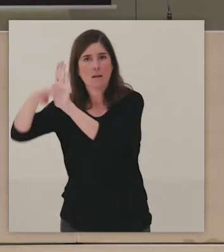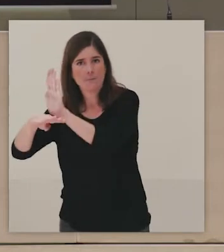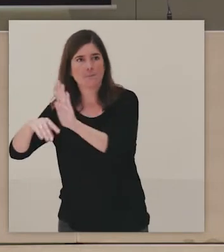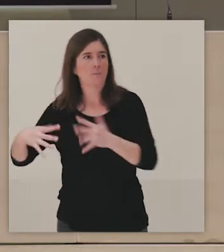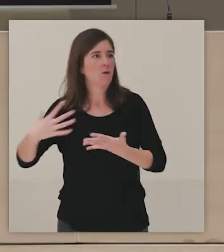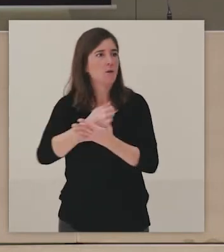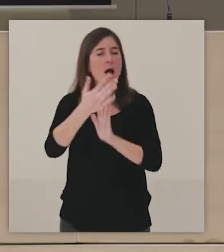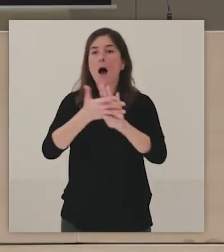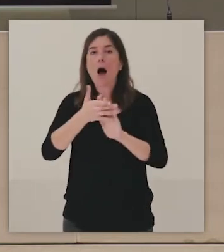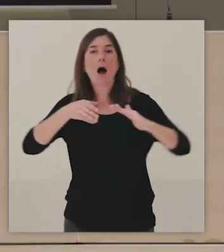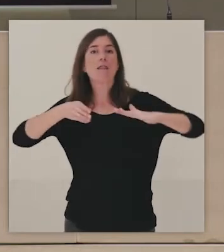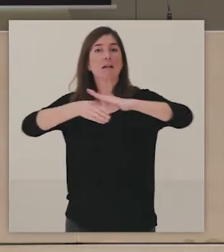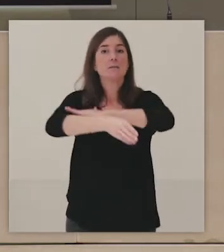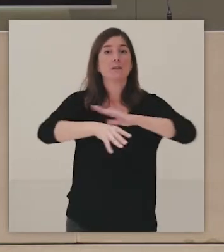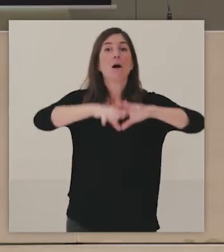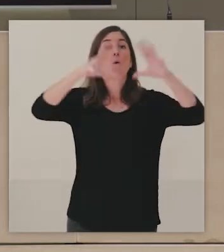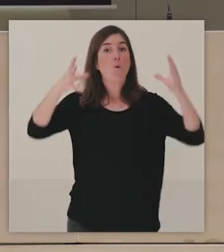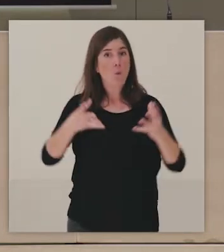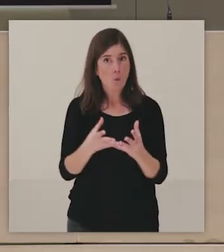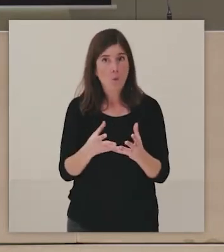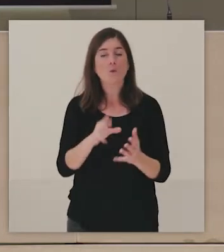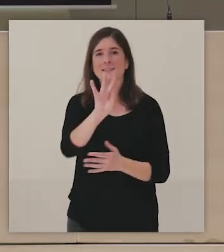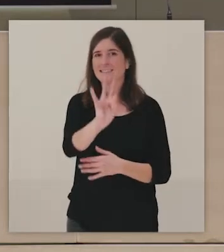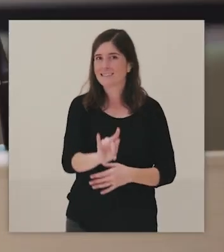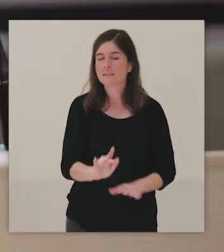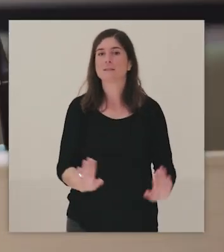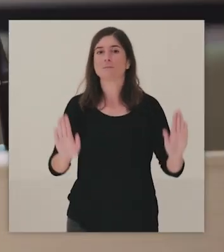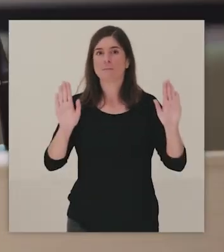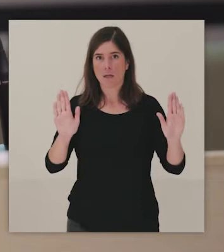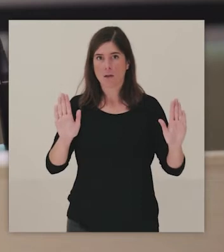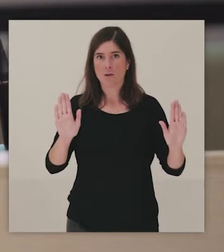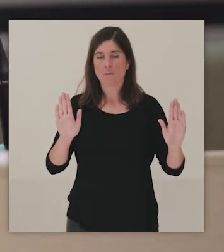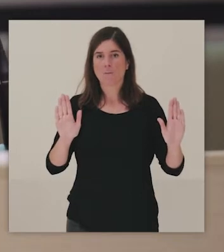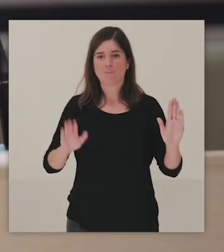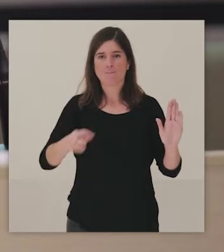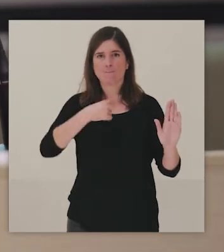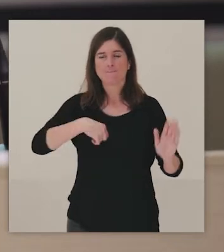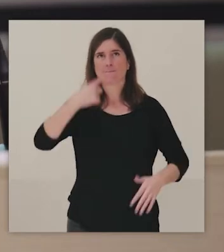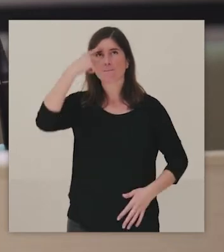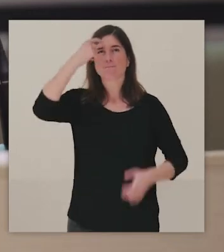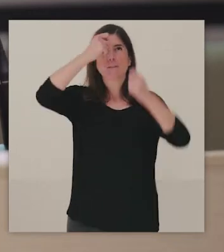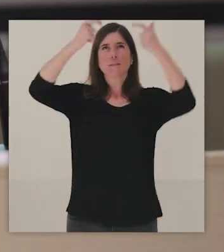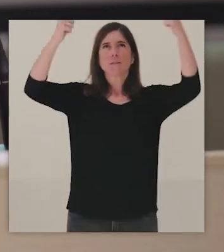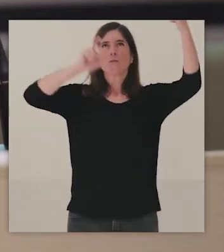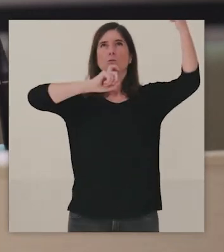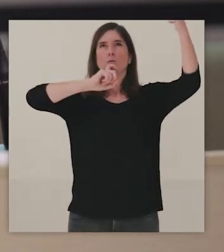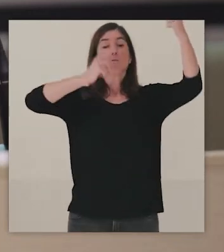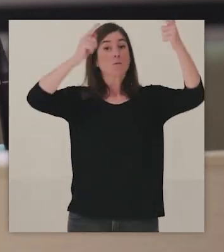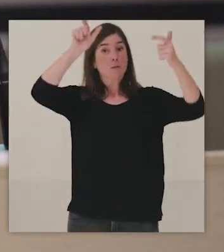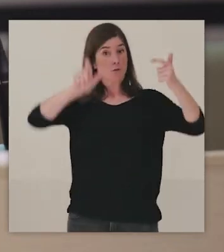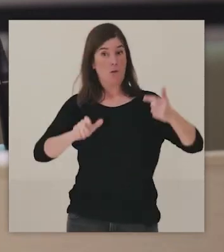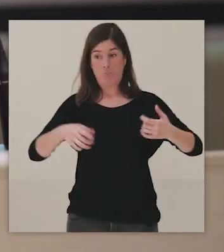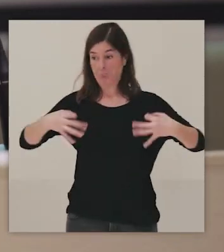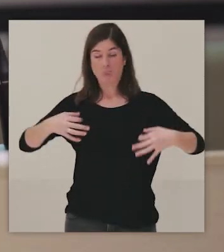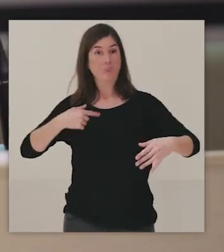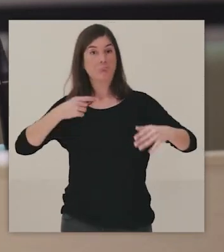accesibilidad universal y tenemos ese ideal de una persona que llegue al museo